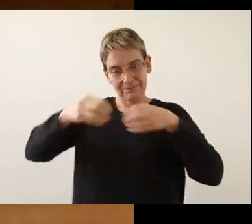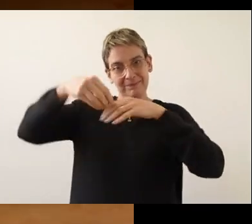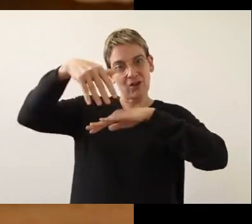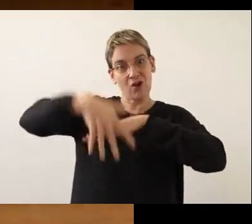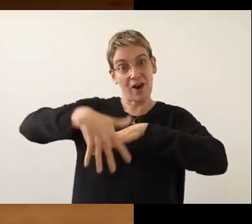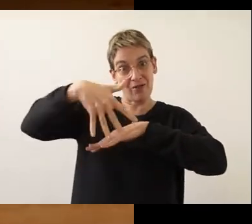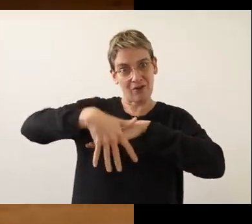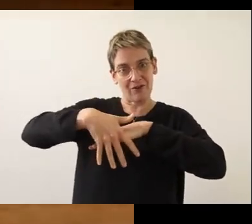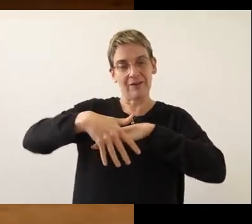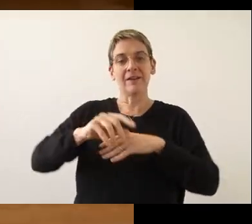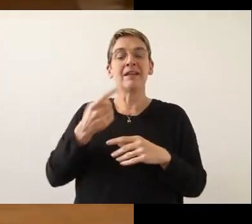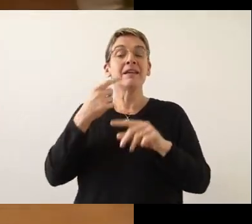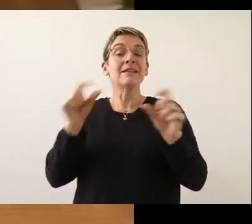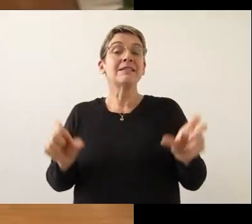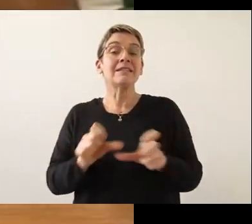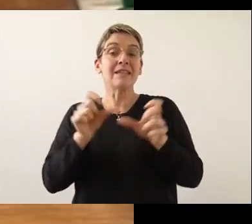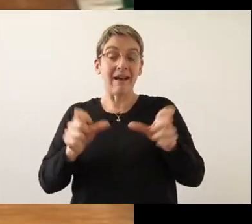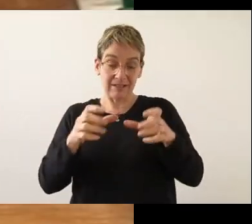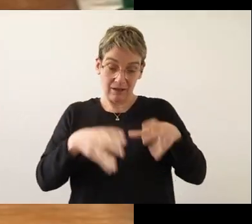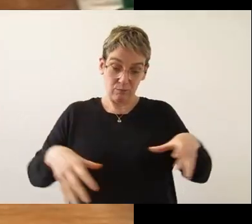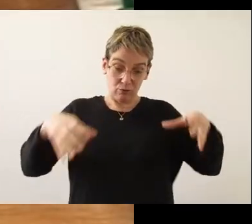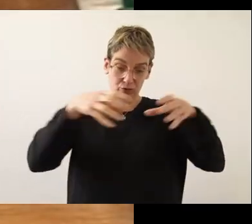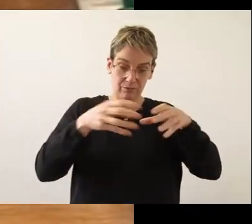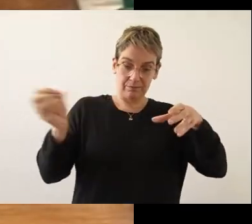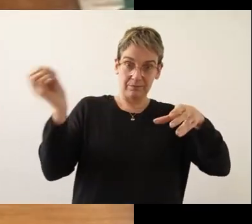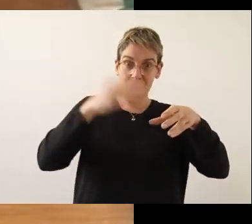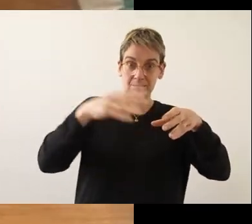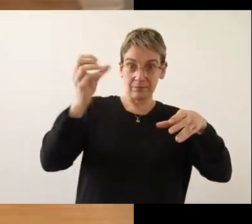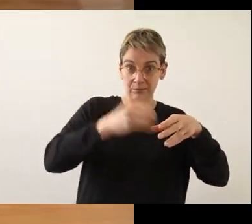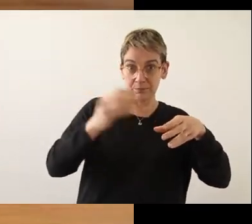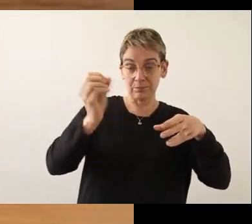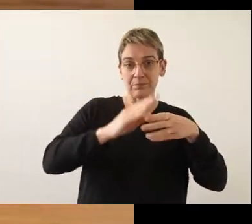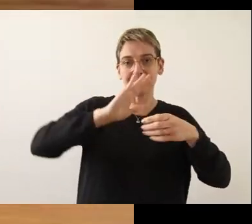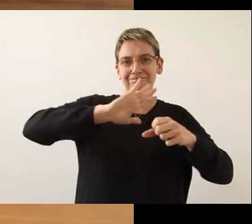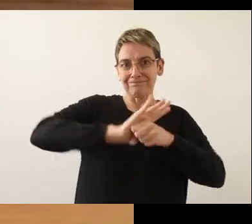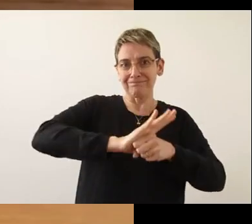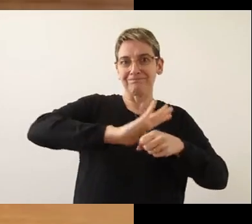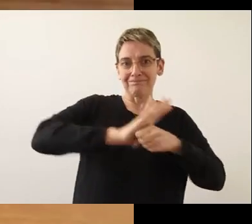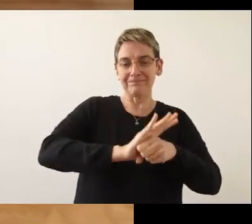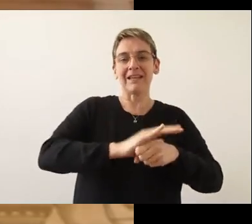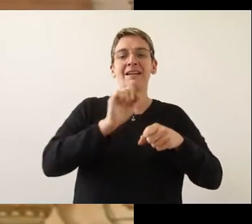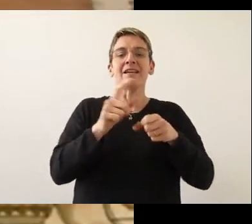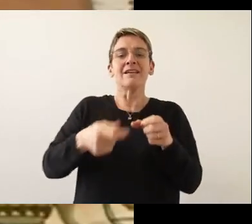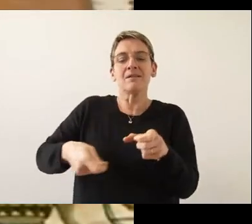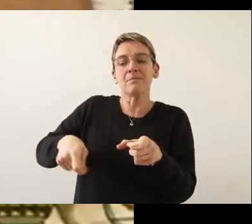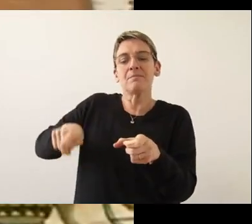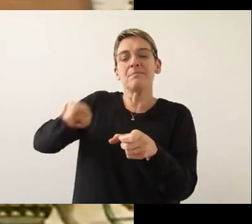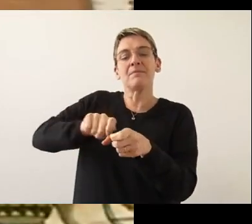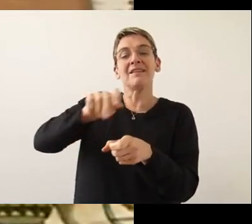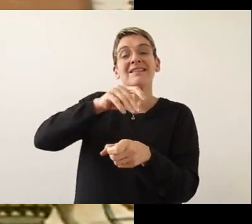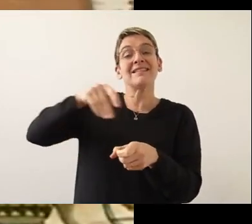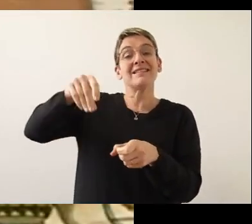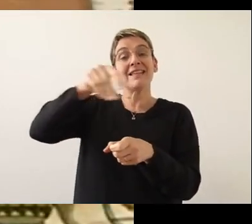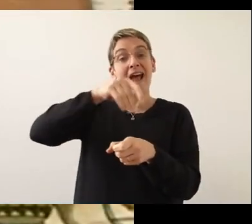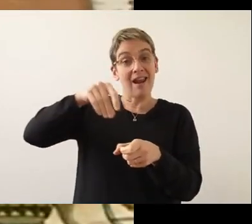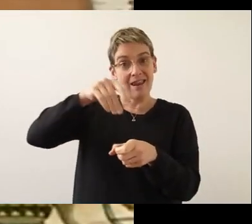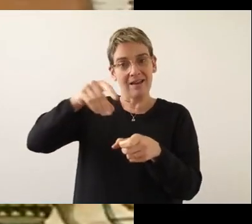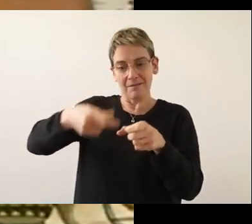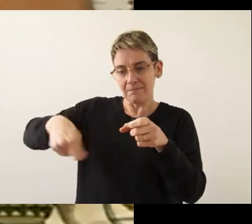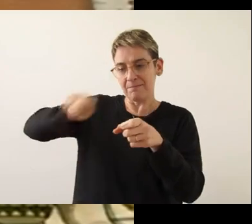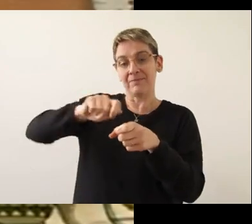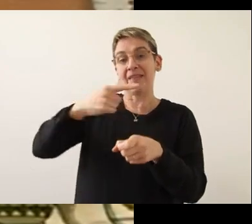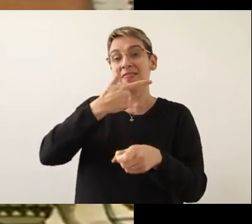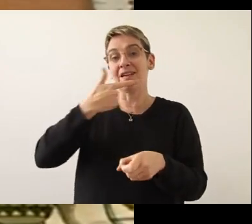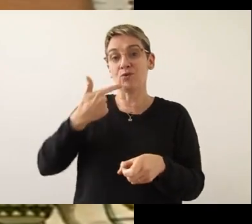en colador. Se envasan en bollón bien apretado y se agrega una cucharadita de sal